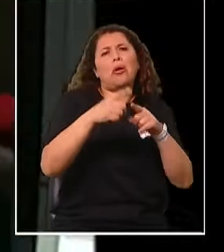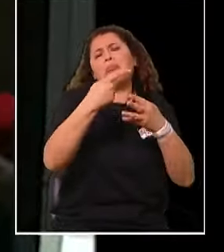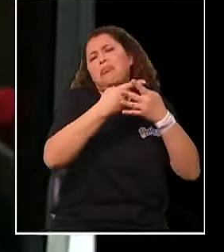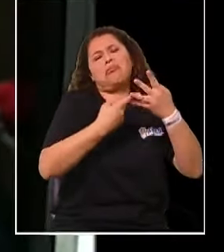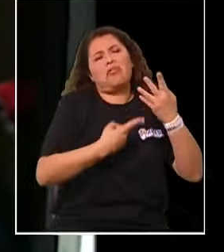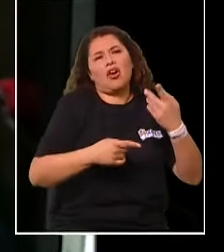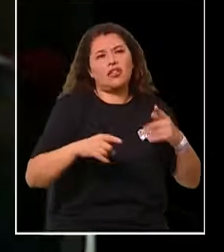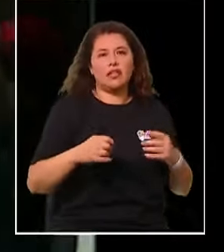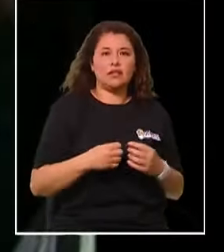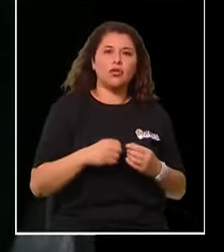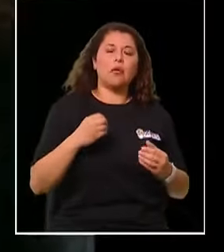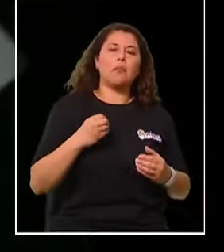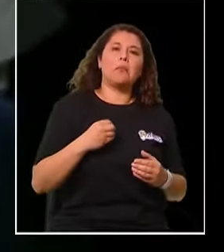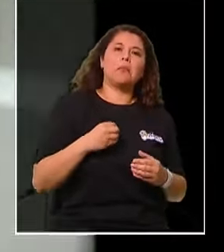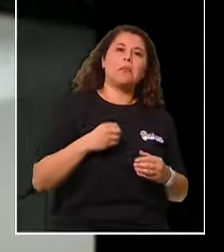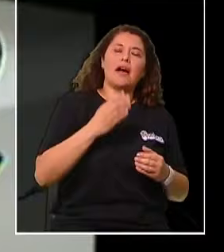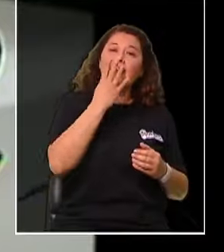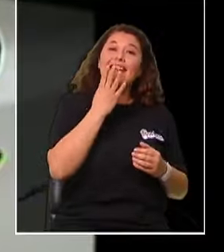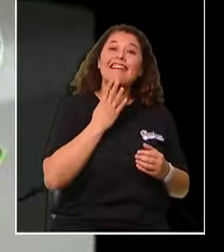primero. ¡A la nieve!